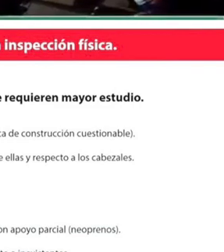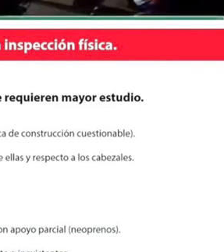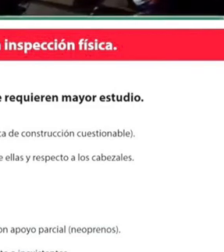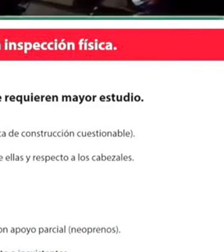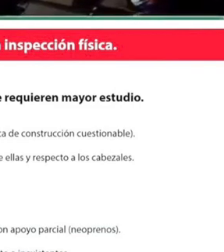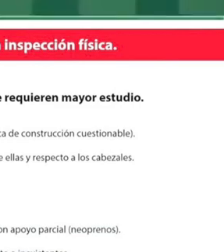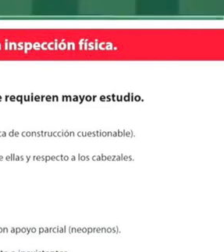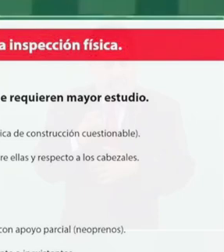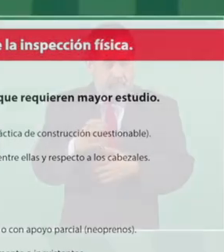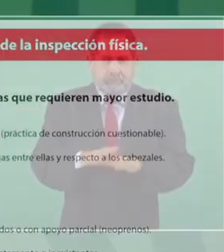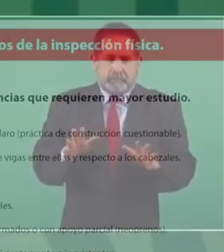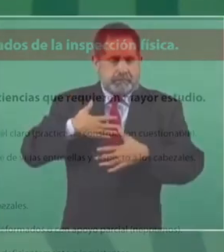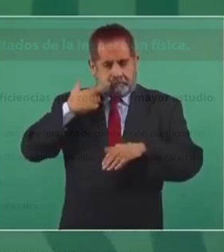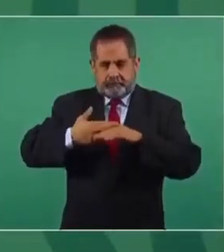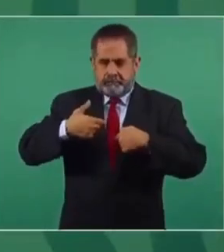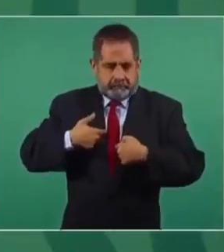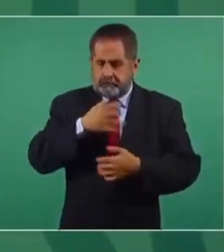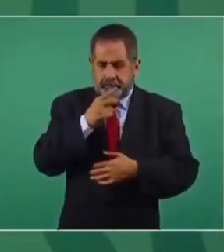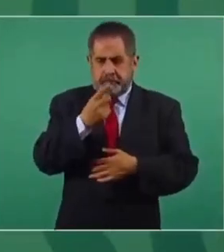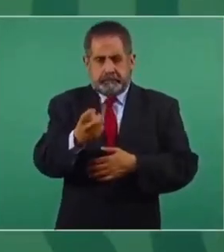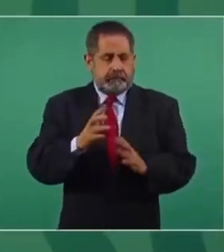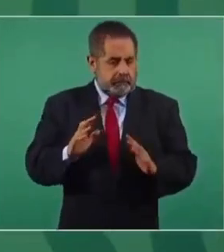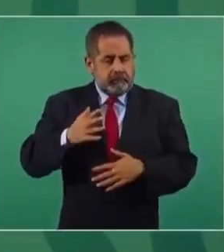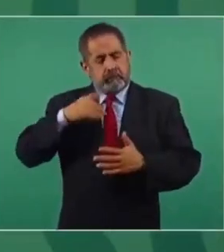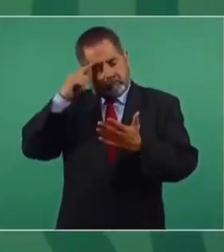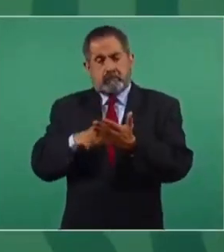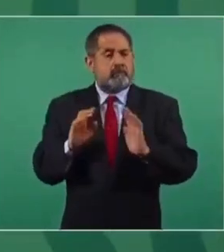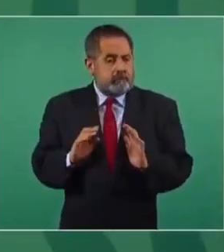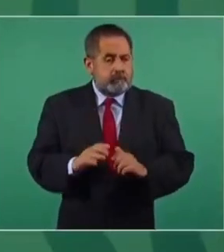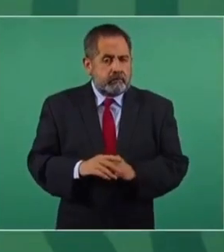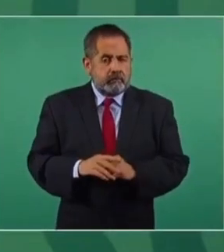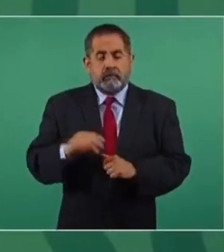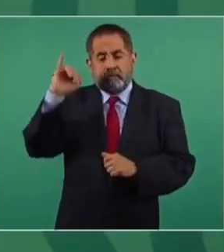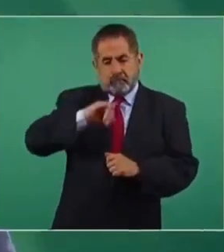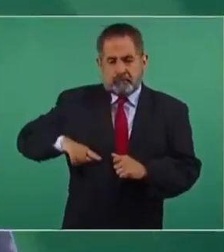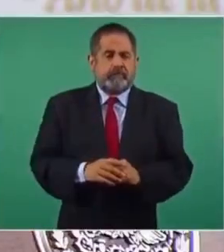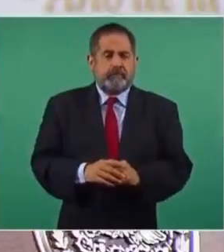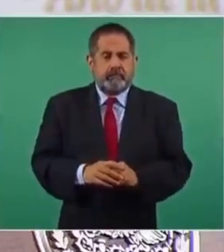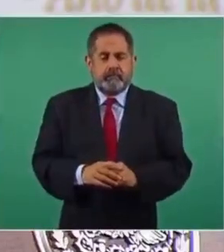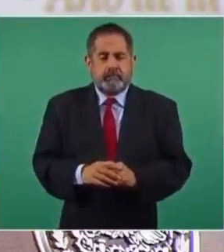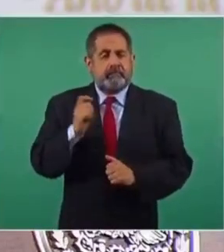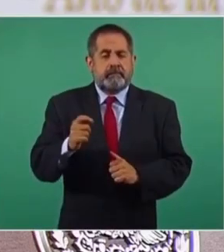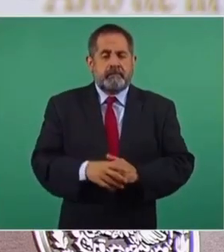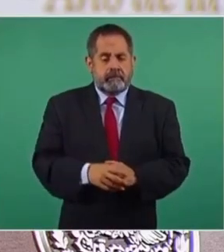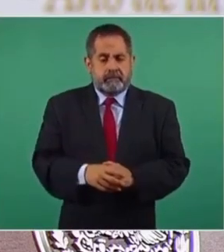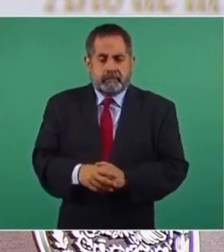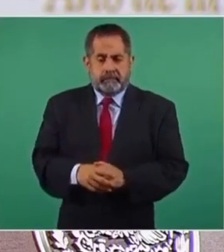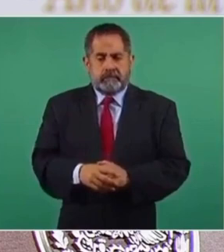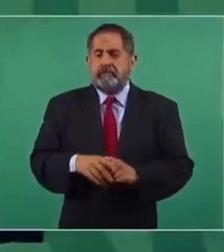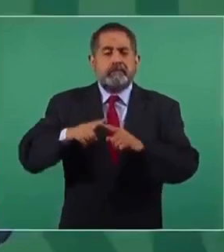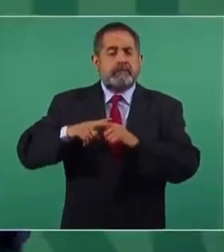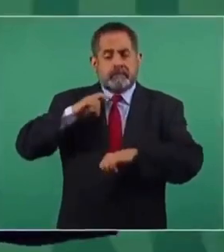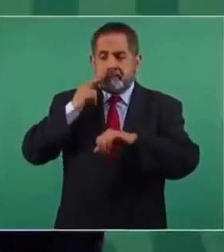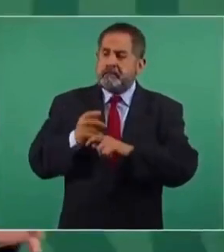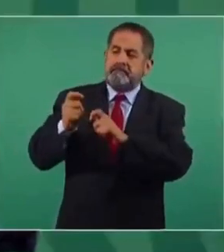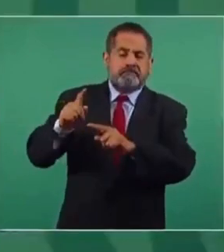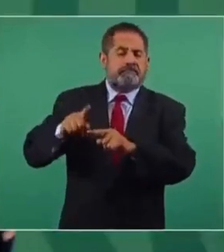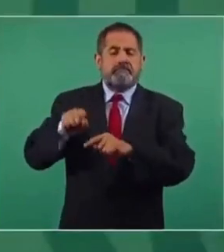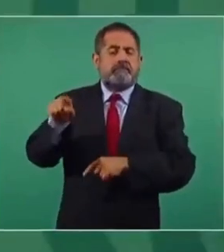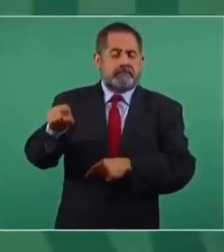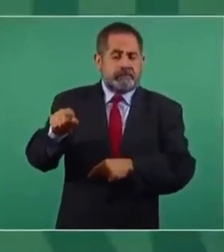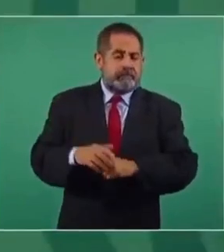12? No puedo adelantar eso, no me corresponde. Yo lo que creo es que la jefa de gobierno está actuando bien y que va a corresponder a